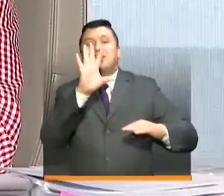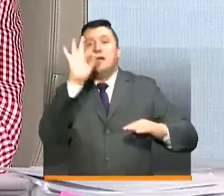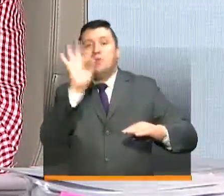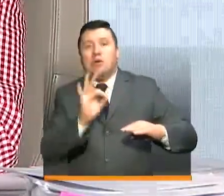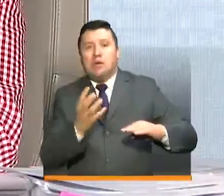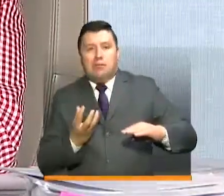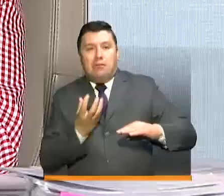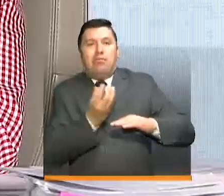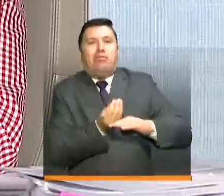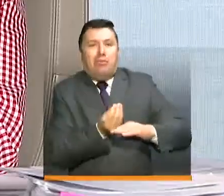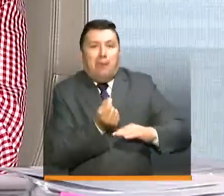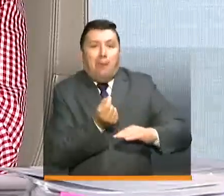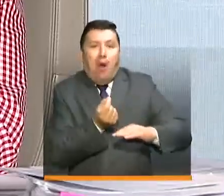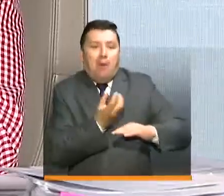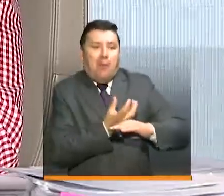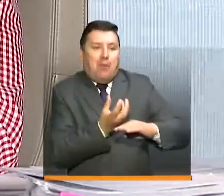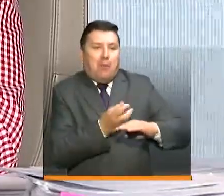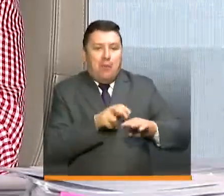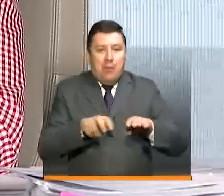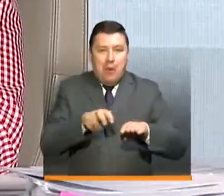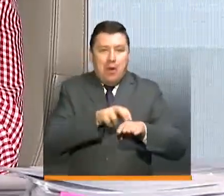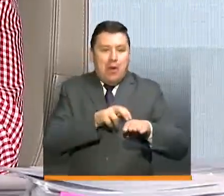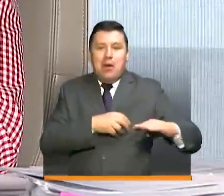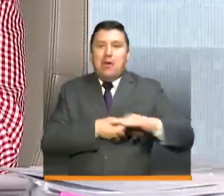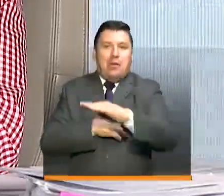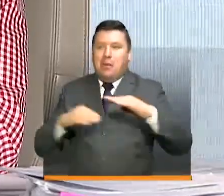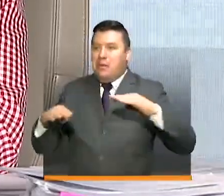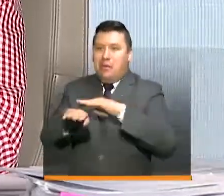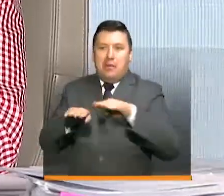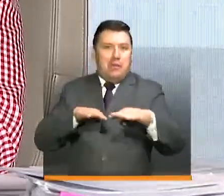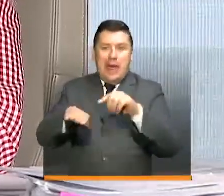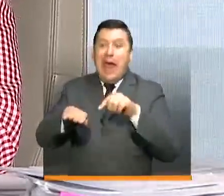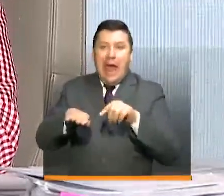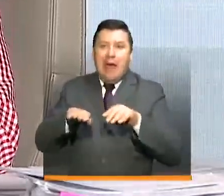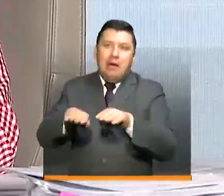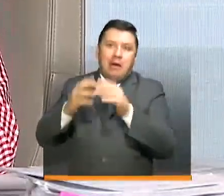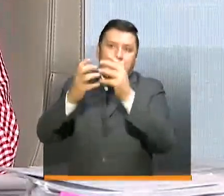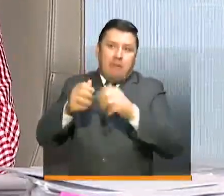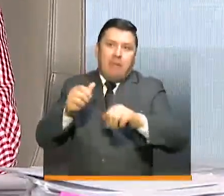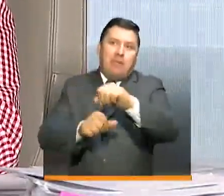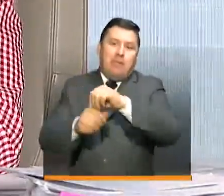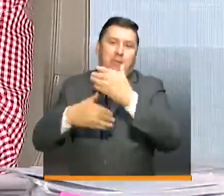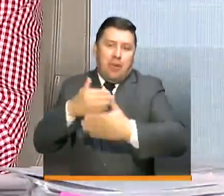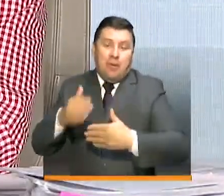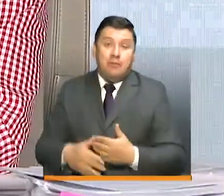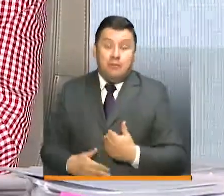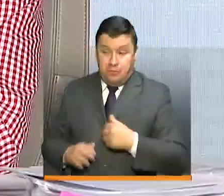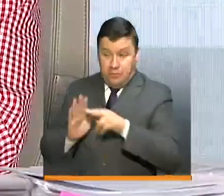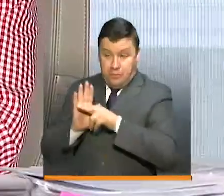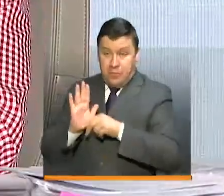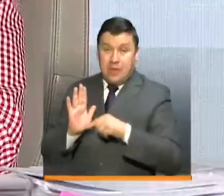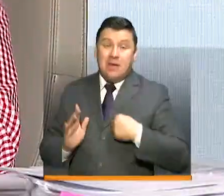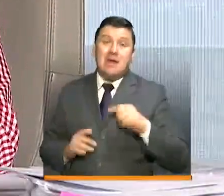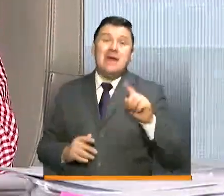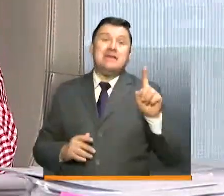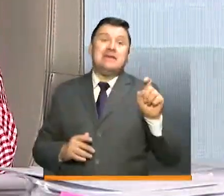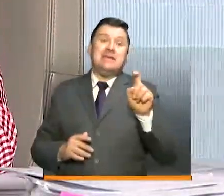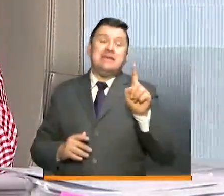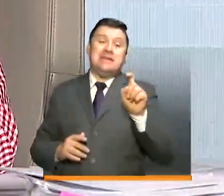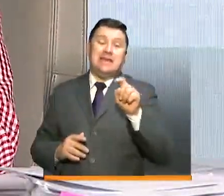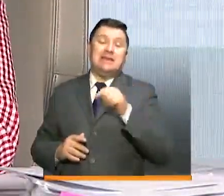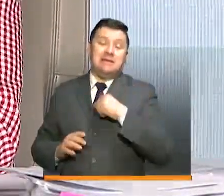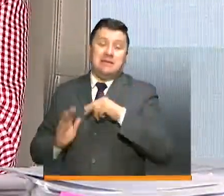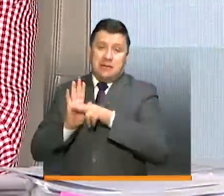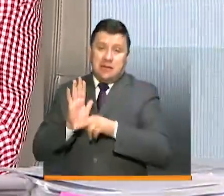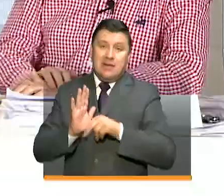Ese ha sido entonces el procedimiento, presidente, que hemos seguido. Y debo decir algo muy importante. Aquí tenemos la resolución 666 y la